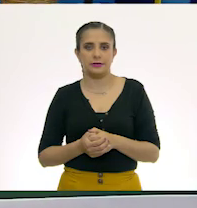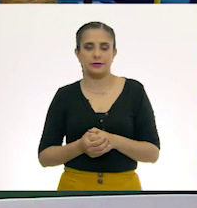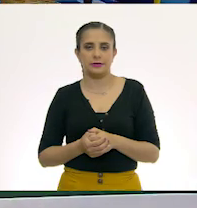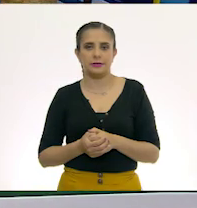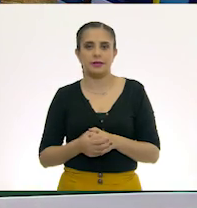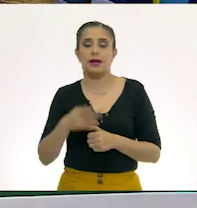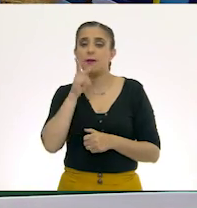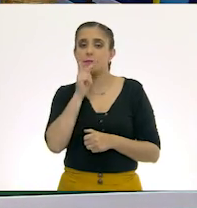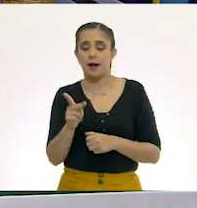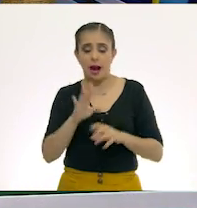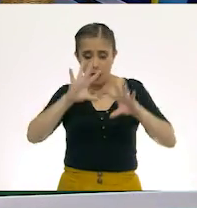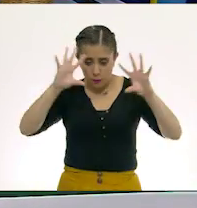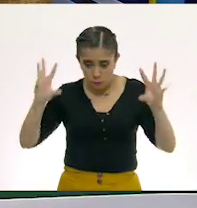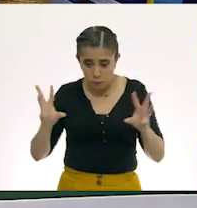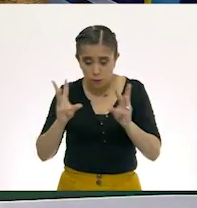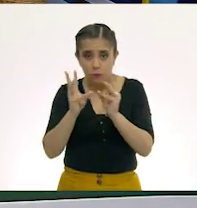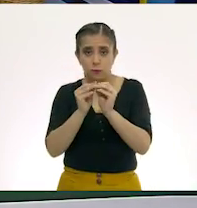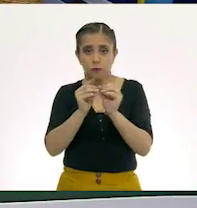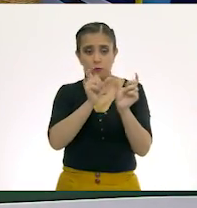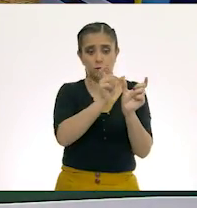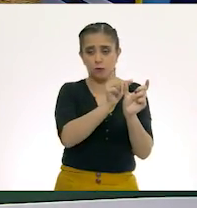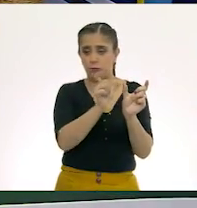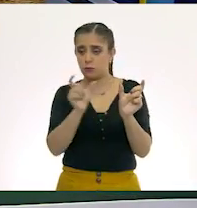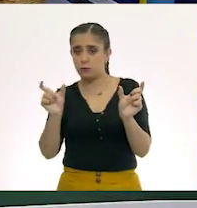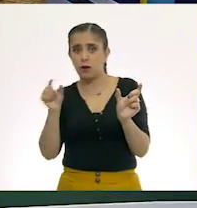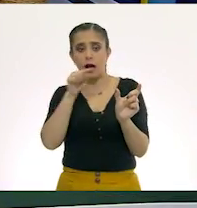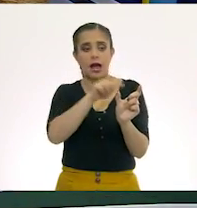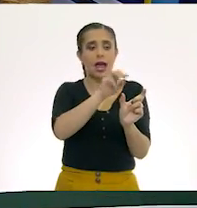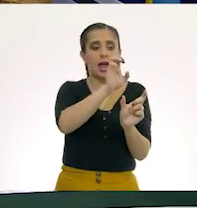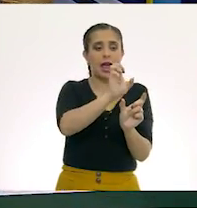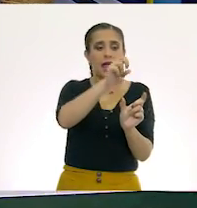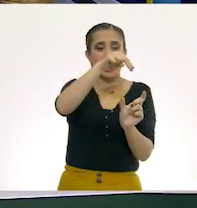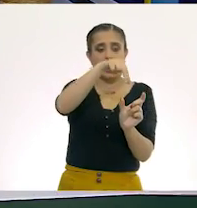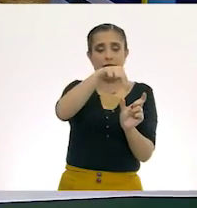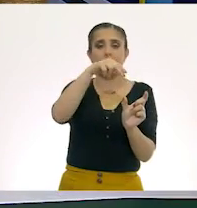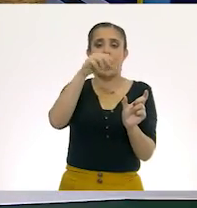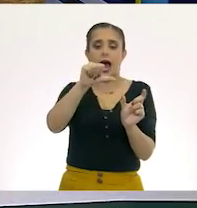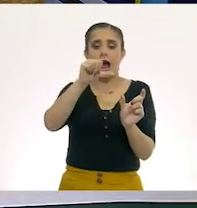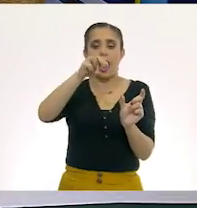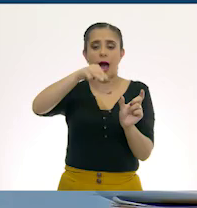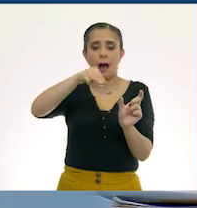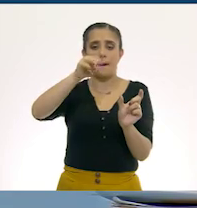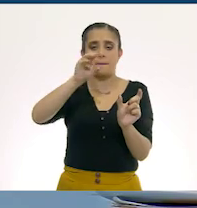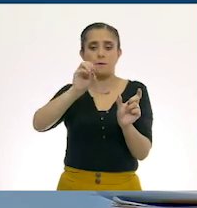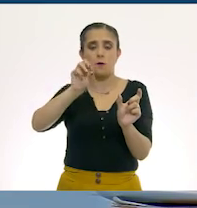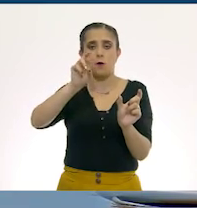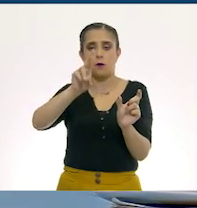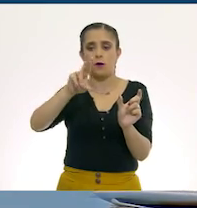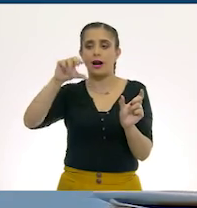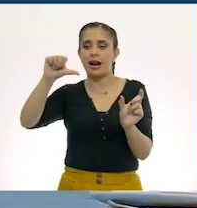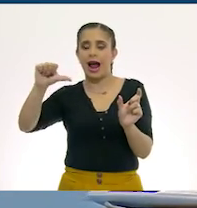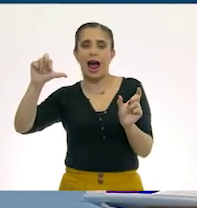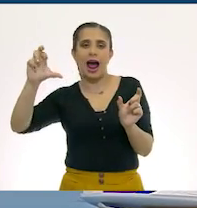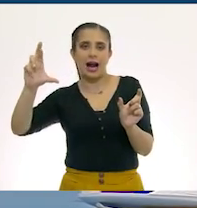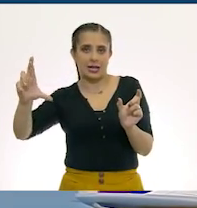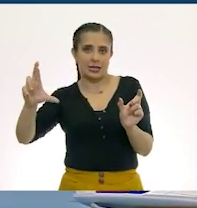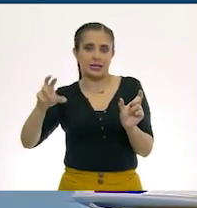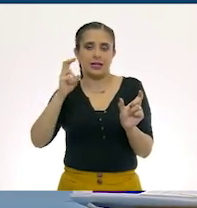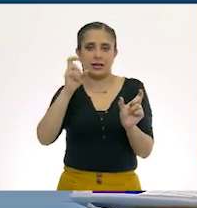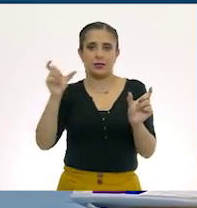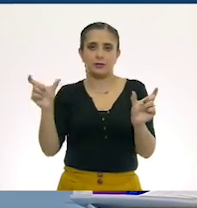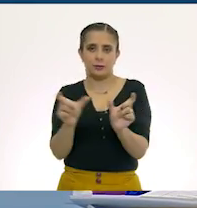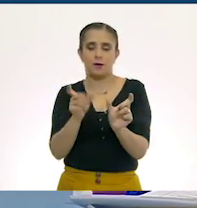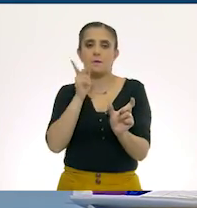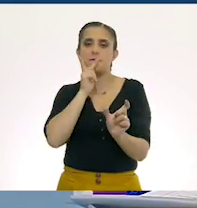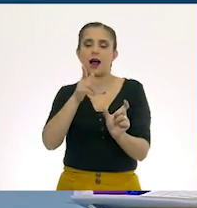Y la palabra que se forma es enamorar. ¿Qué te parece, Raulito? ¿Te gustó esta palabra